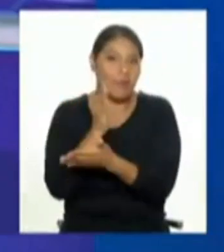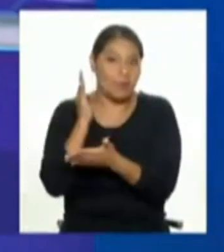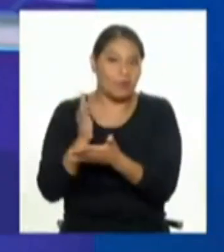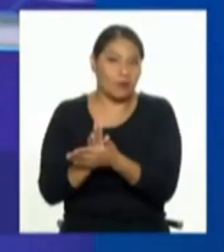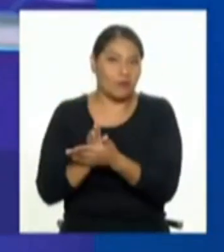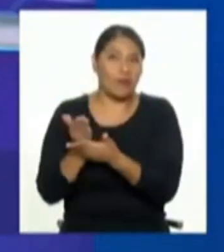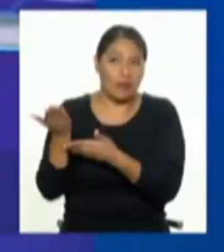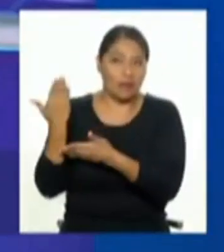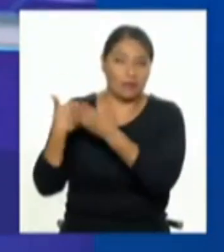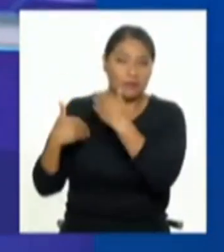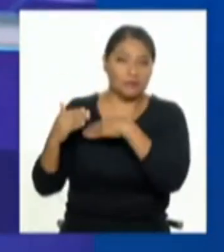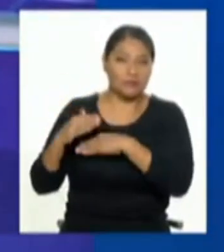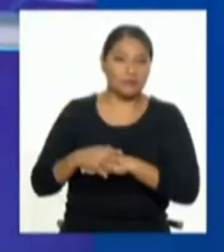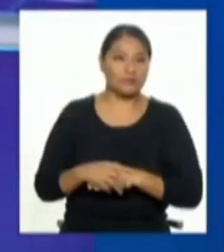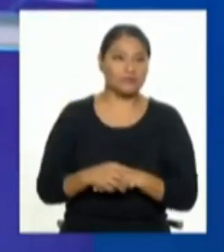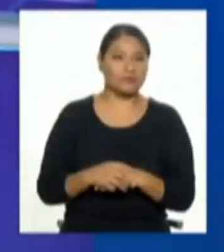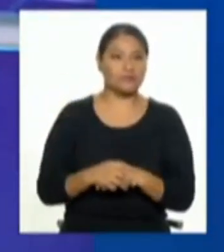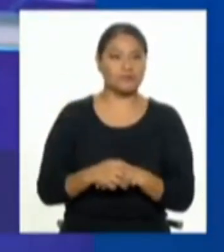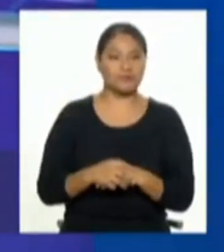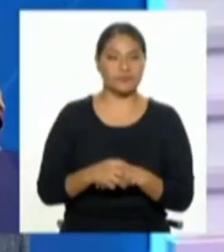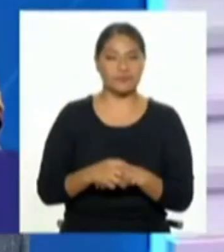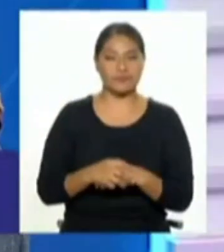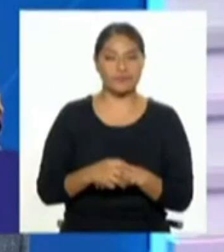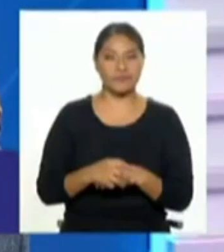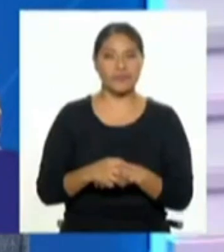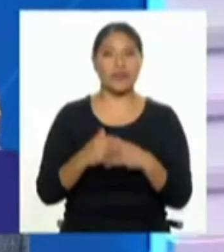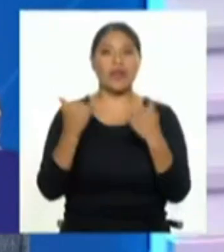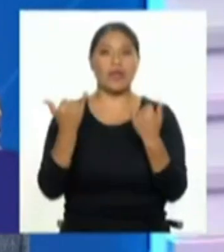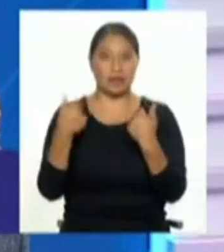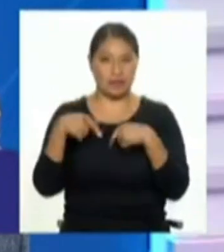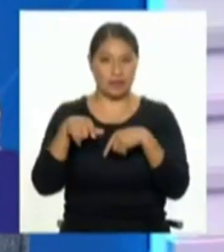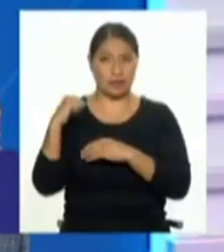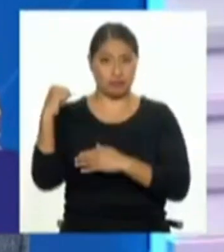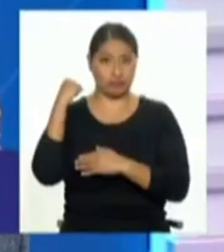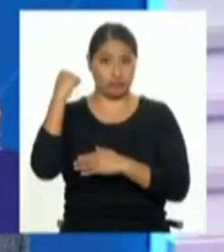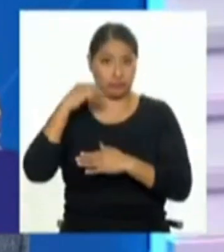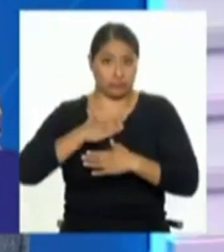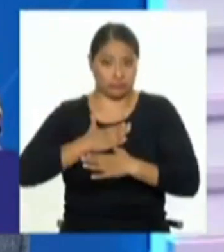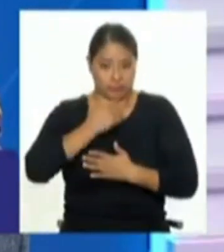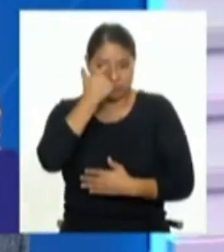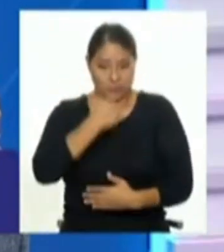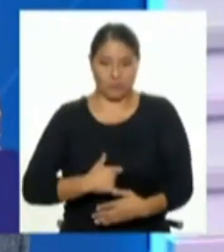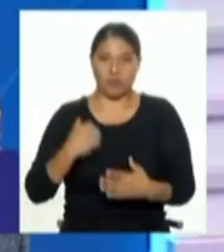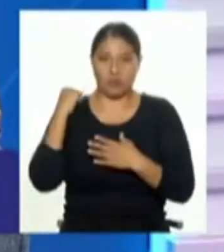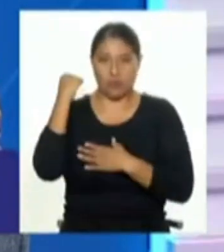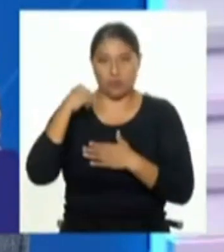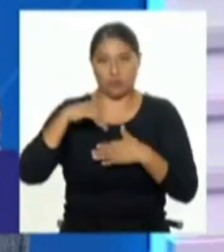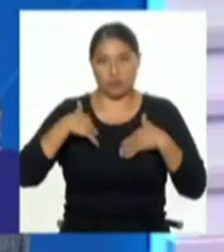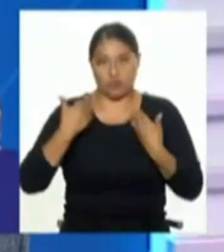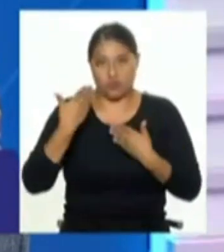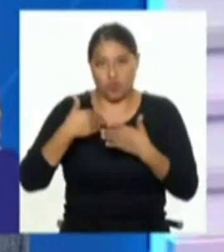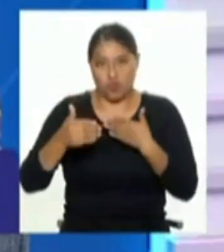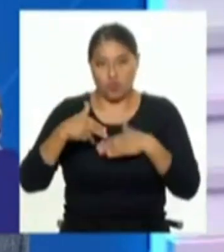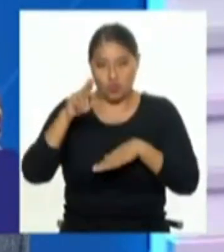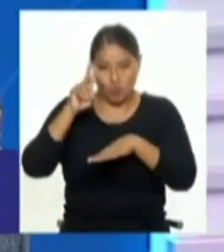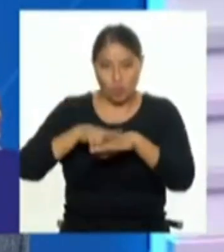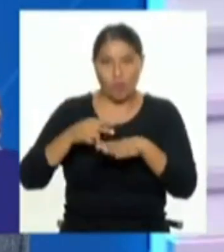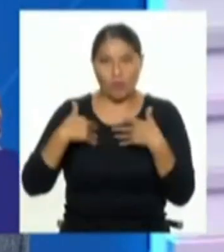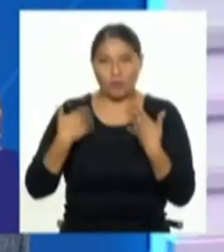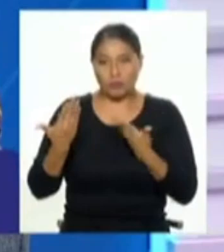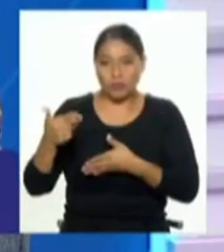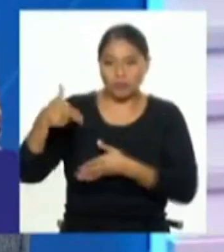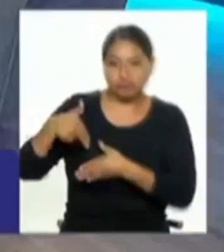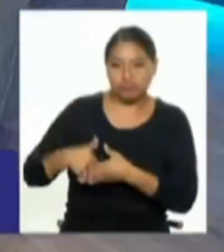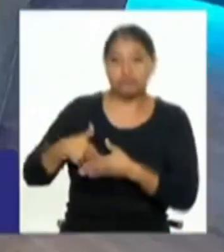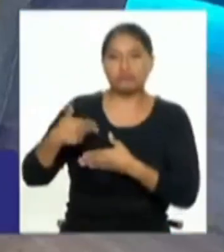inclusive haya pasado eso antes. Claro, pero acá hay un punto interesante, los derechos. O sea, la gente tiene derecho como ciudadano, como individuo, en fin, si uno es el liberal más,